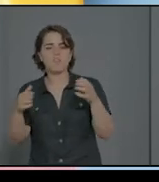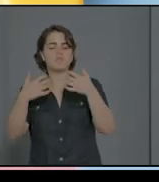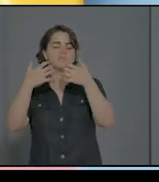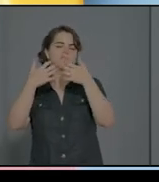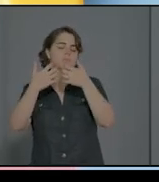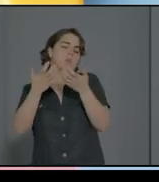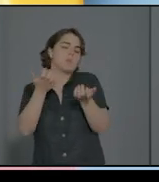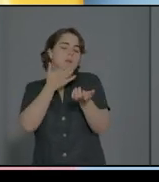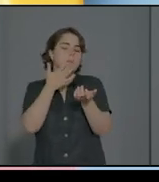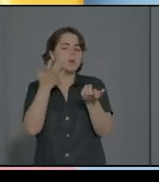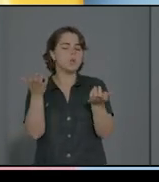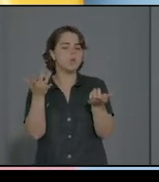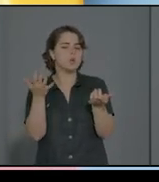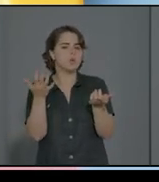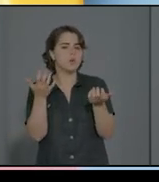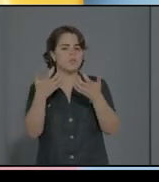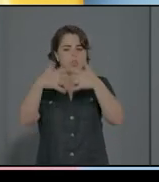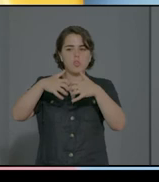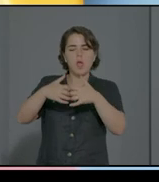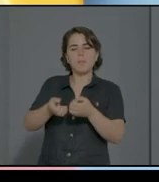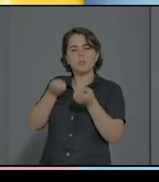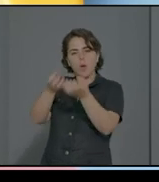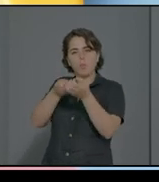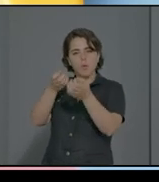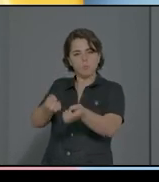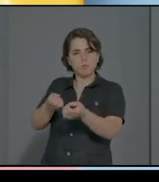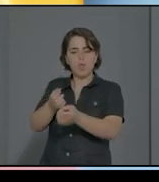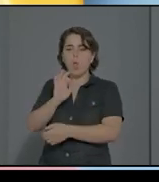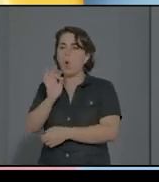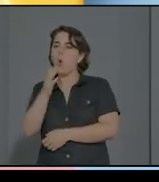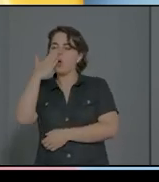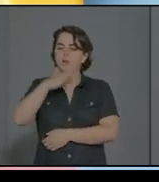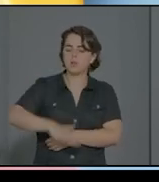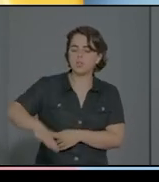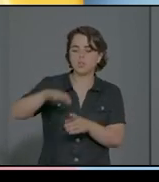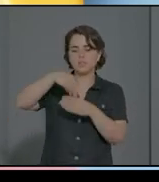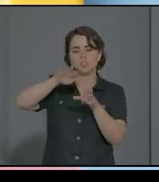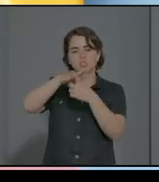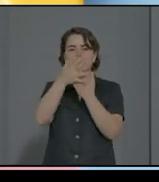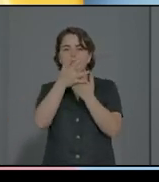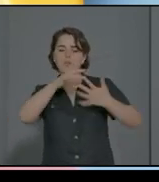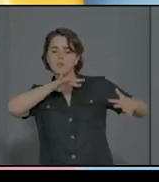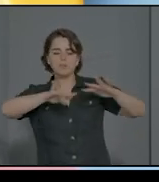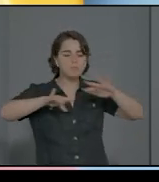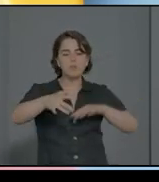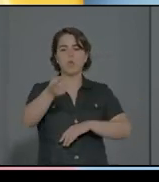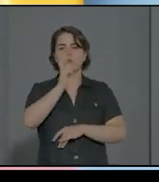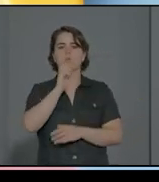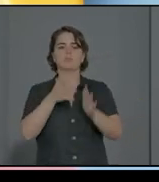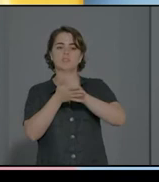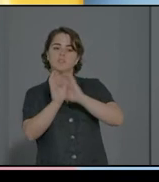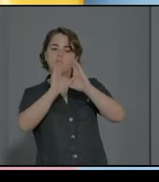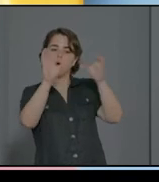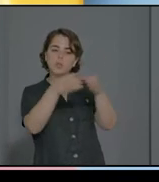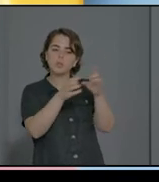ver cómo los niños se pueden mover en esta situación. Por lo tanto, el grupo es la fase en donde todo